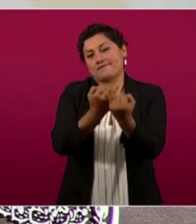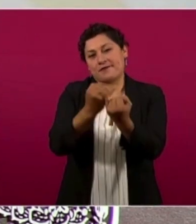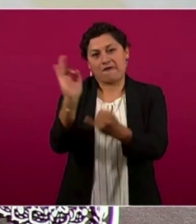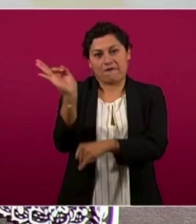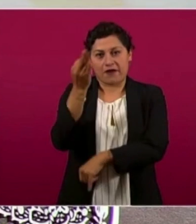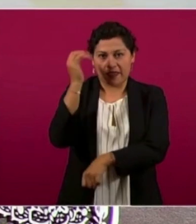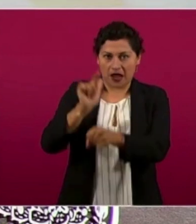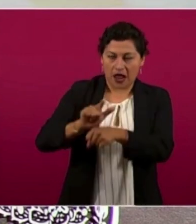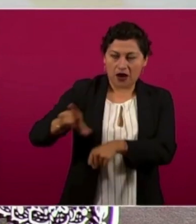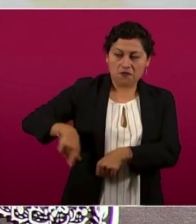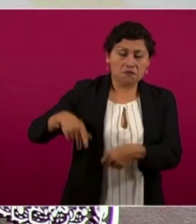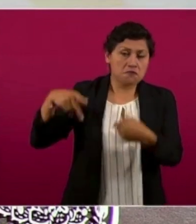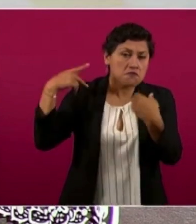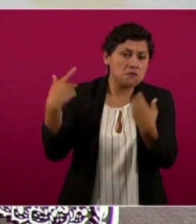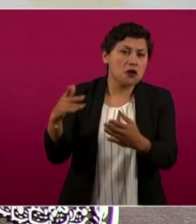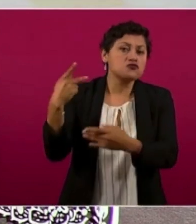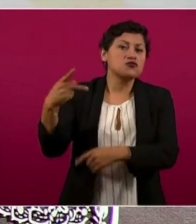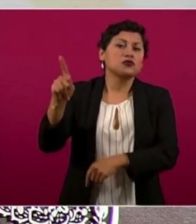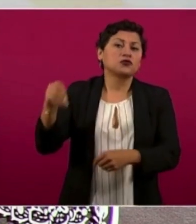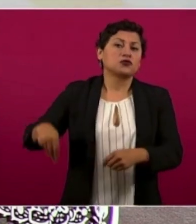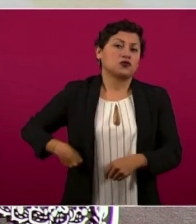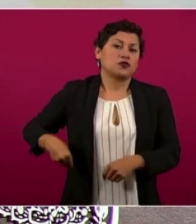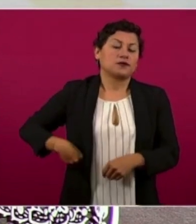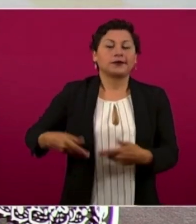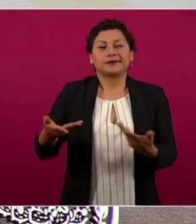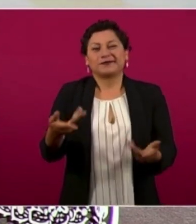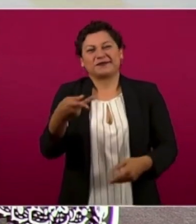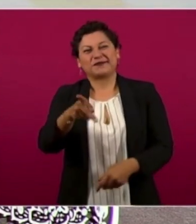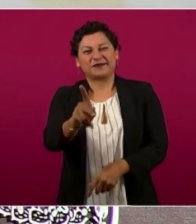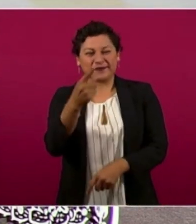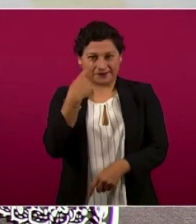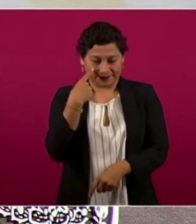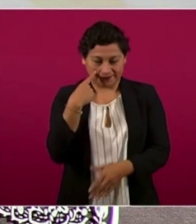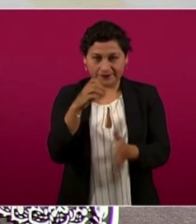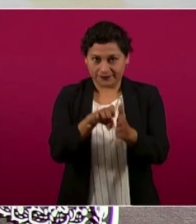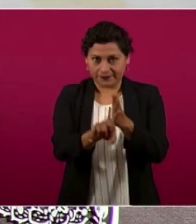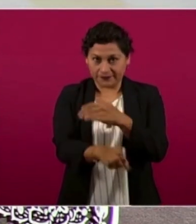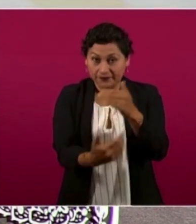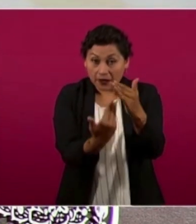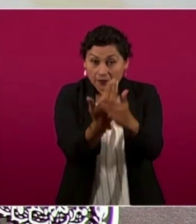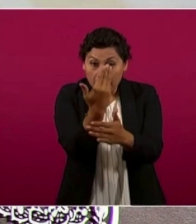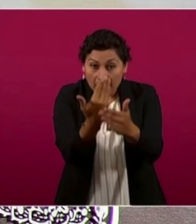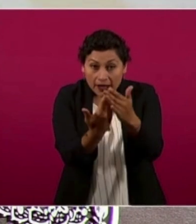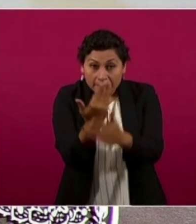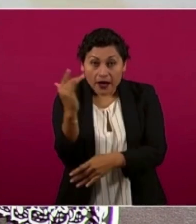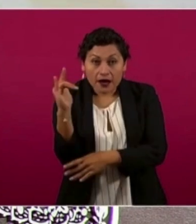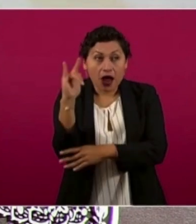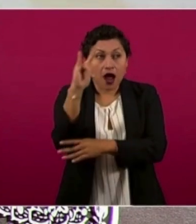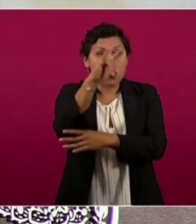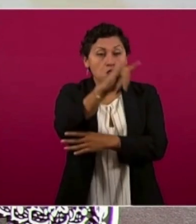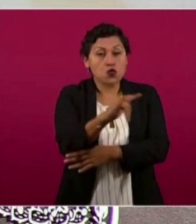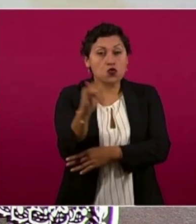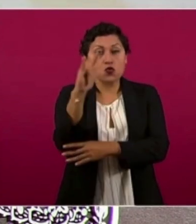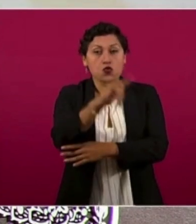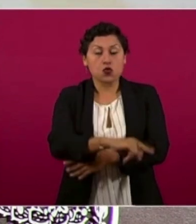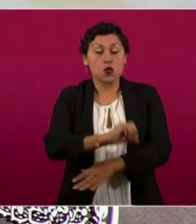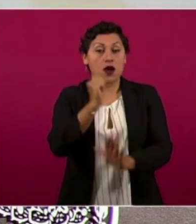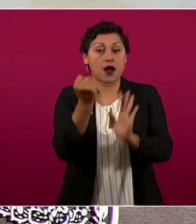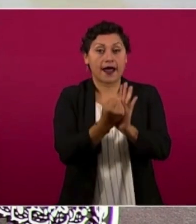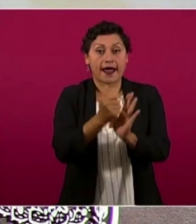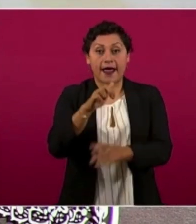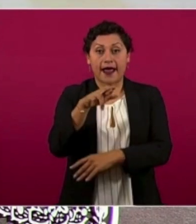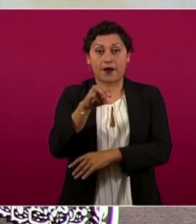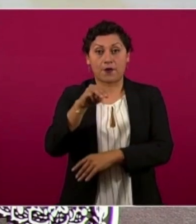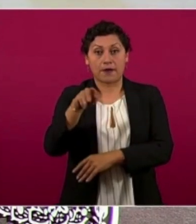la realidad, y lo podemos ver en los vuelos de la mañana, ha sido muy común en Aeroméxico que llegue incompleto el